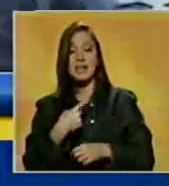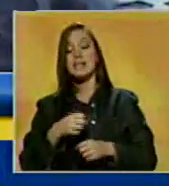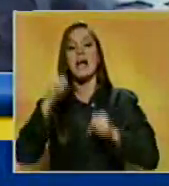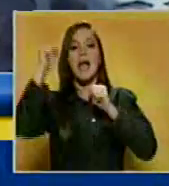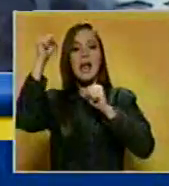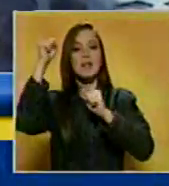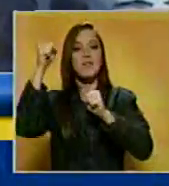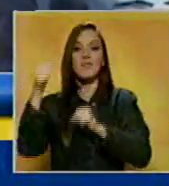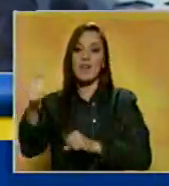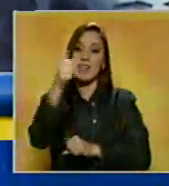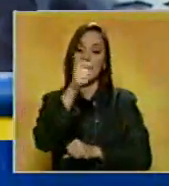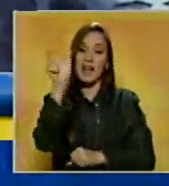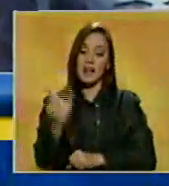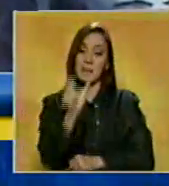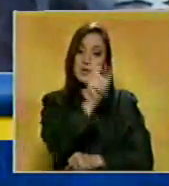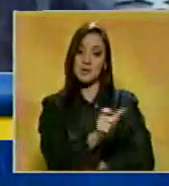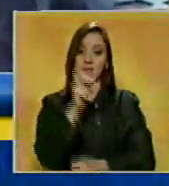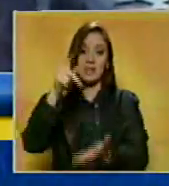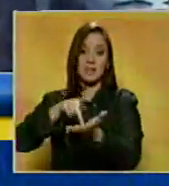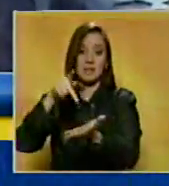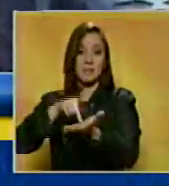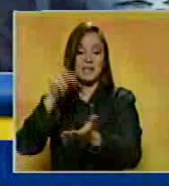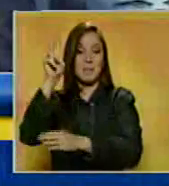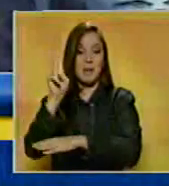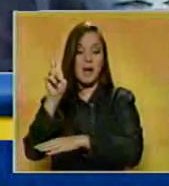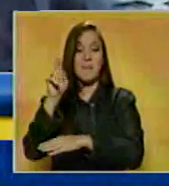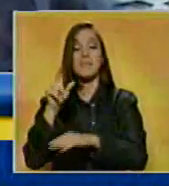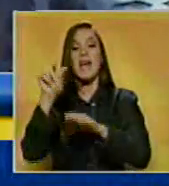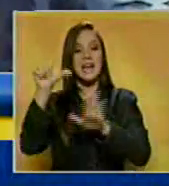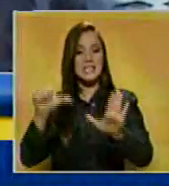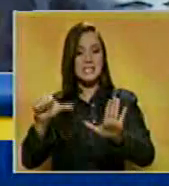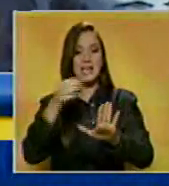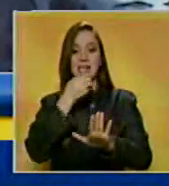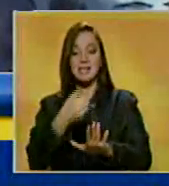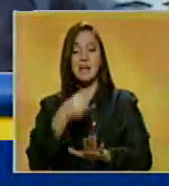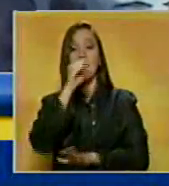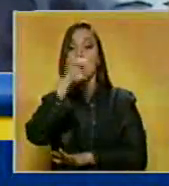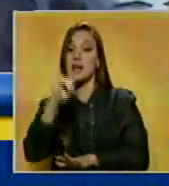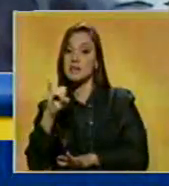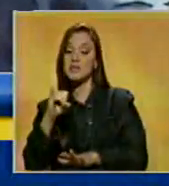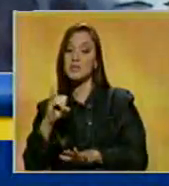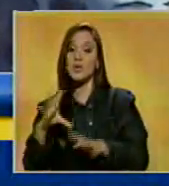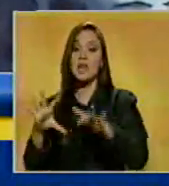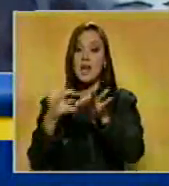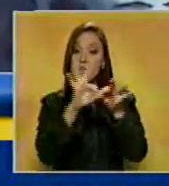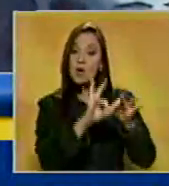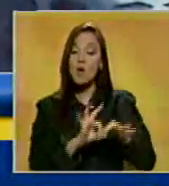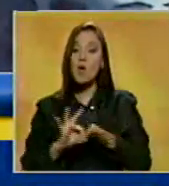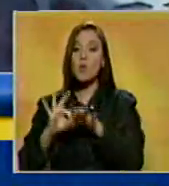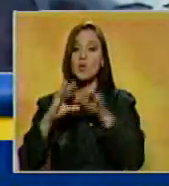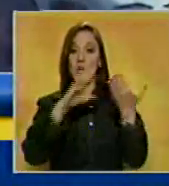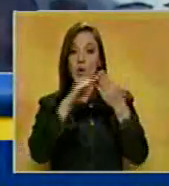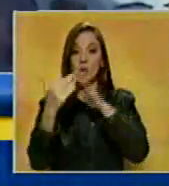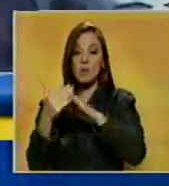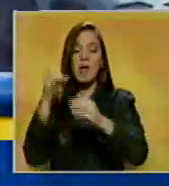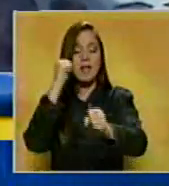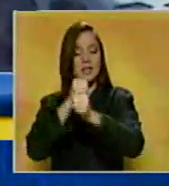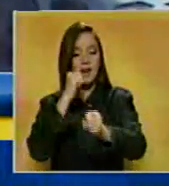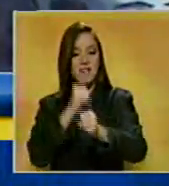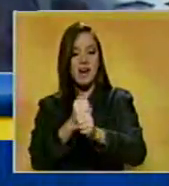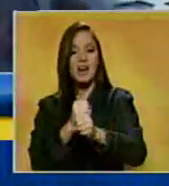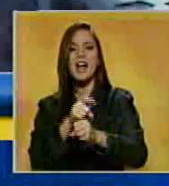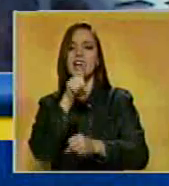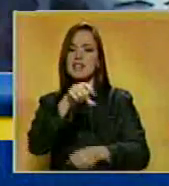cada uno de sus candidatos, a partir del próximo 6 de diciembre, el Zulia contará con voceros que trabajarán de la mano con las comunidades, para así seguir potenciando las grandes